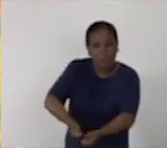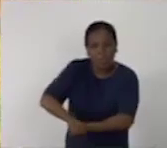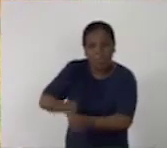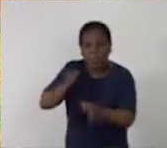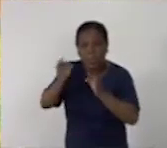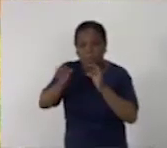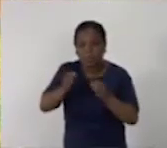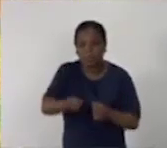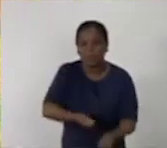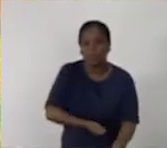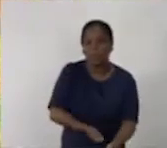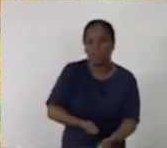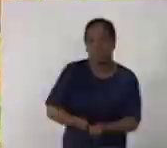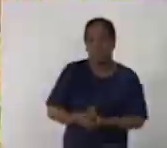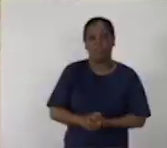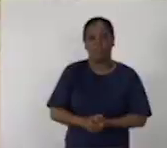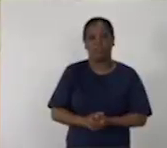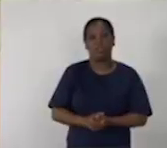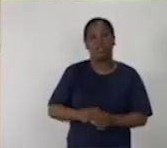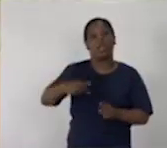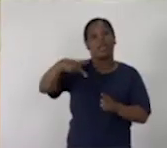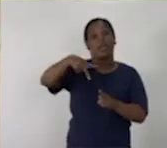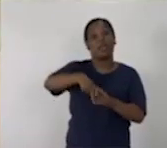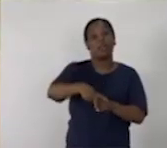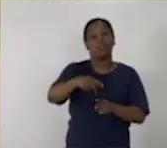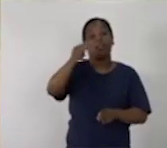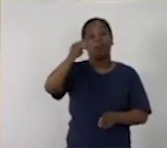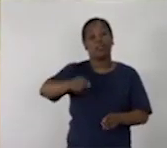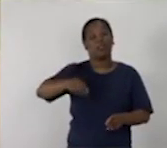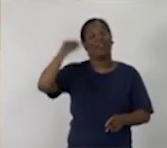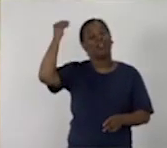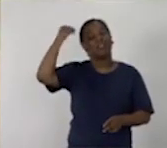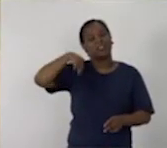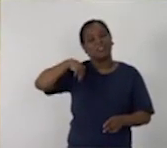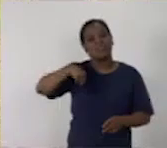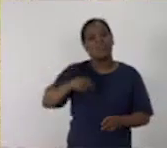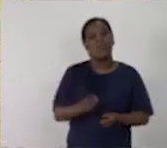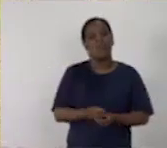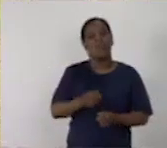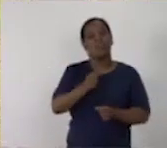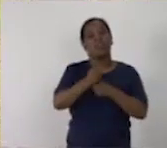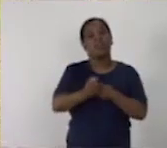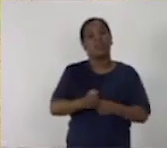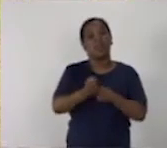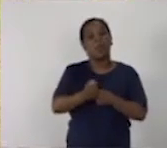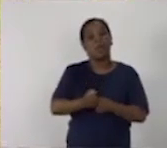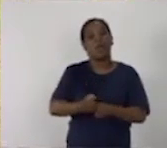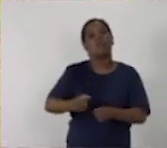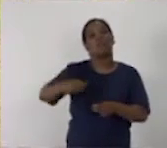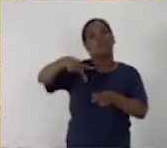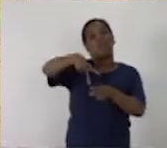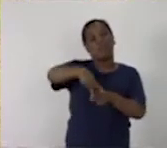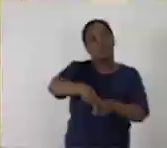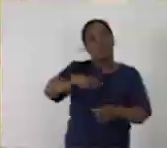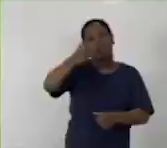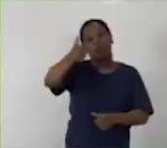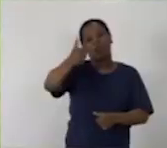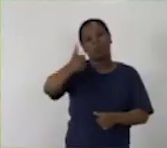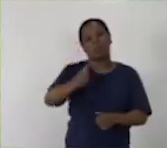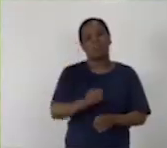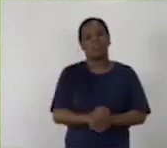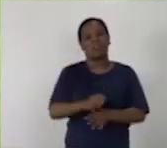tanto, el caballista es aquel que entiende de caballos y que cabalga bien sobre este animal.